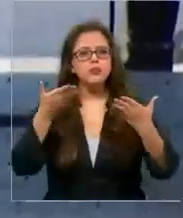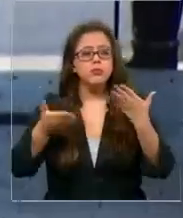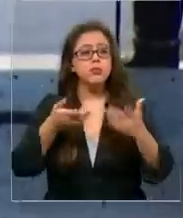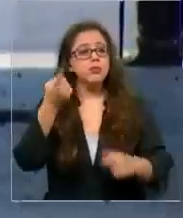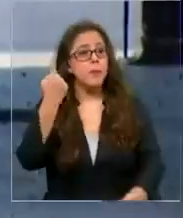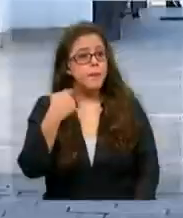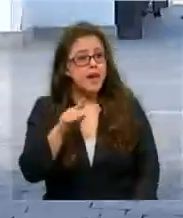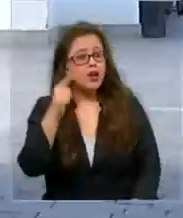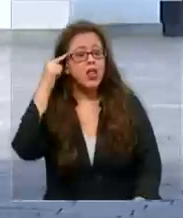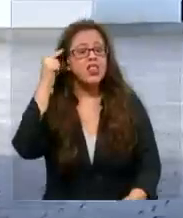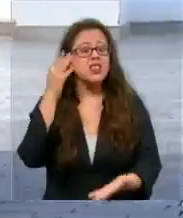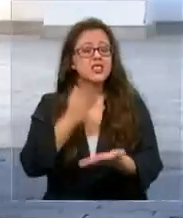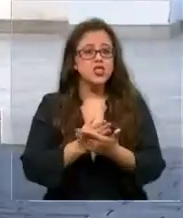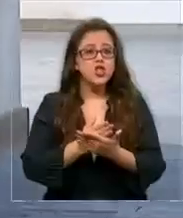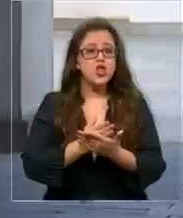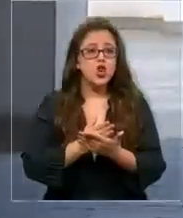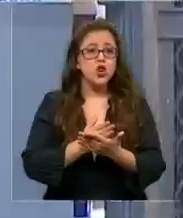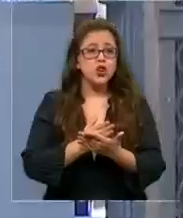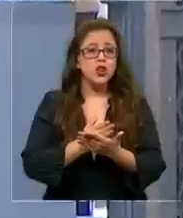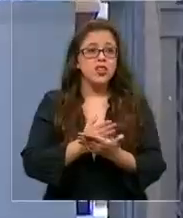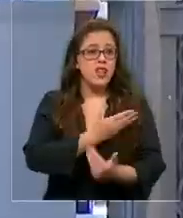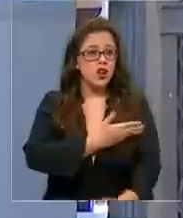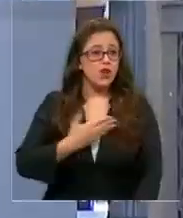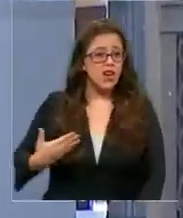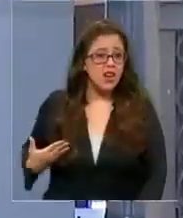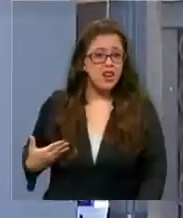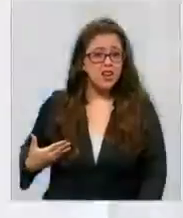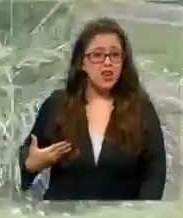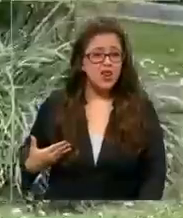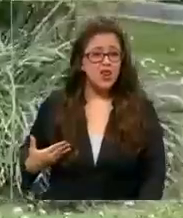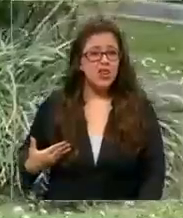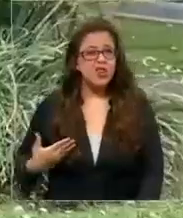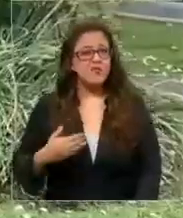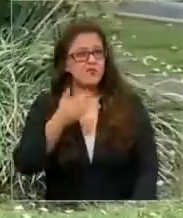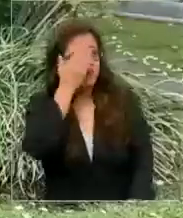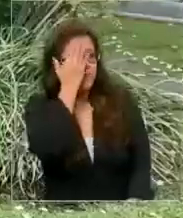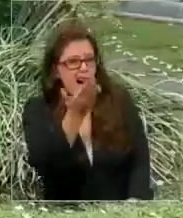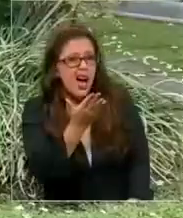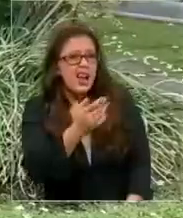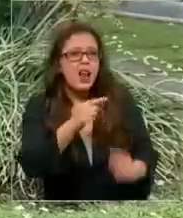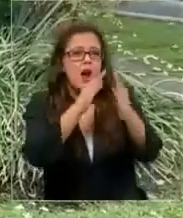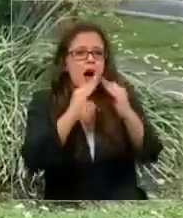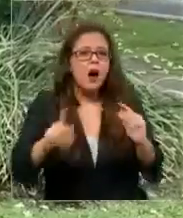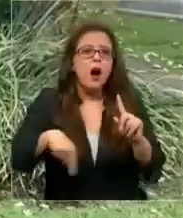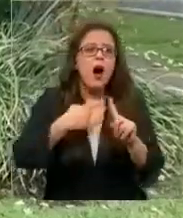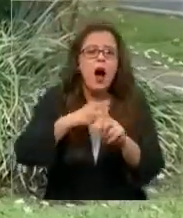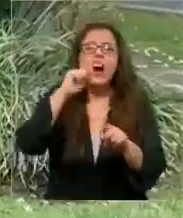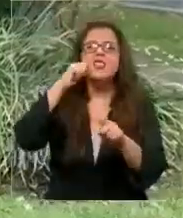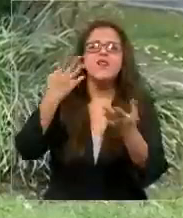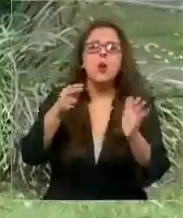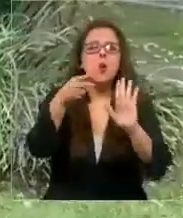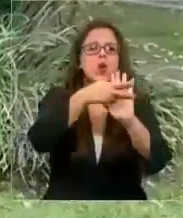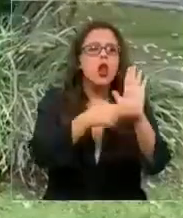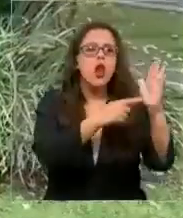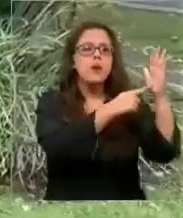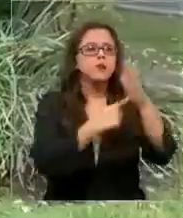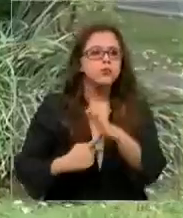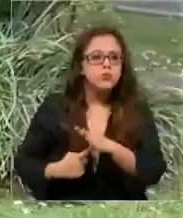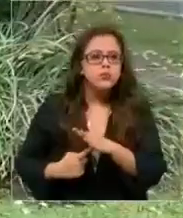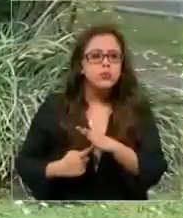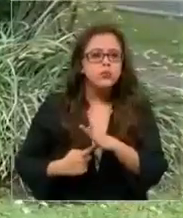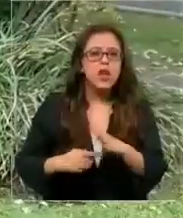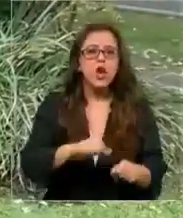Pero, la decisión del Ejecutivo le cayó mal a la Iglesia. Una norma que resulta discriminatoria y